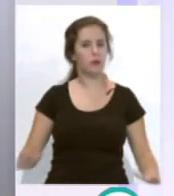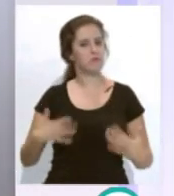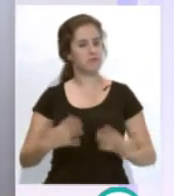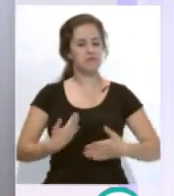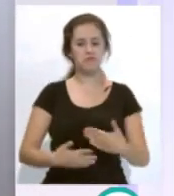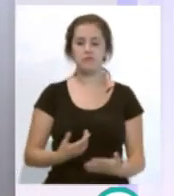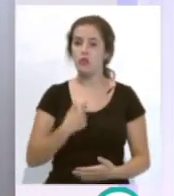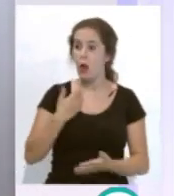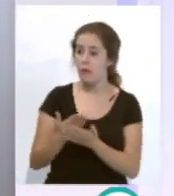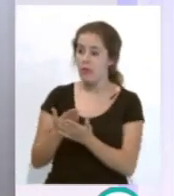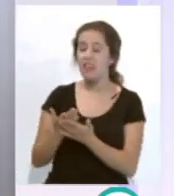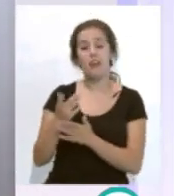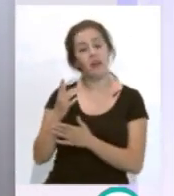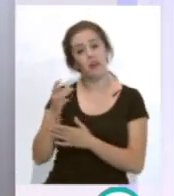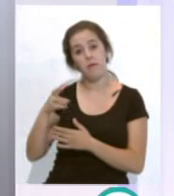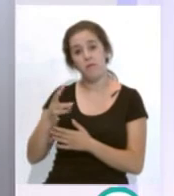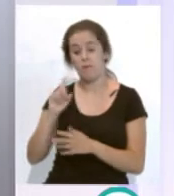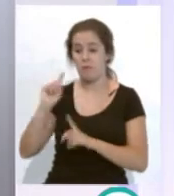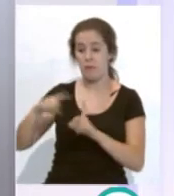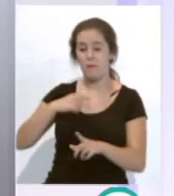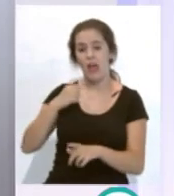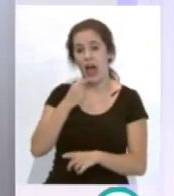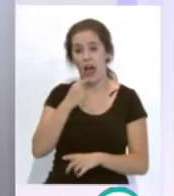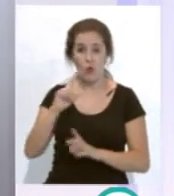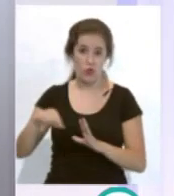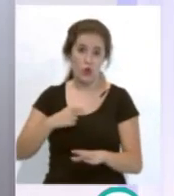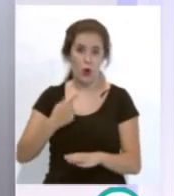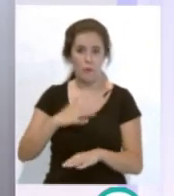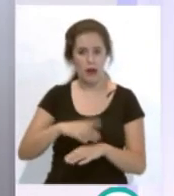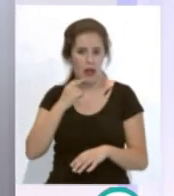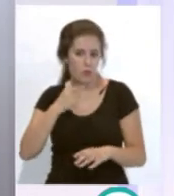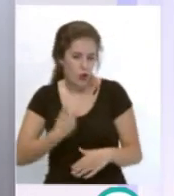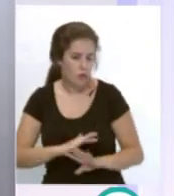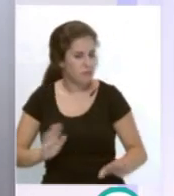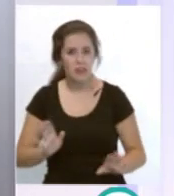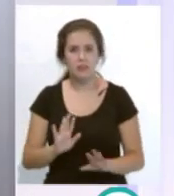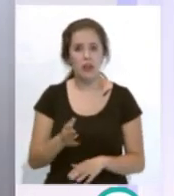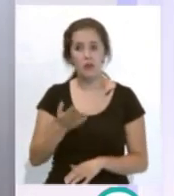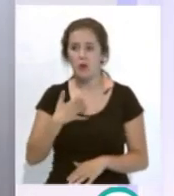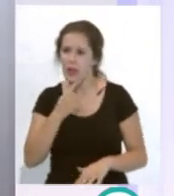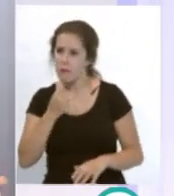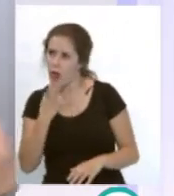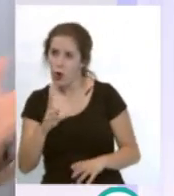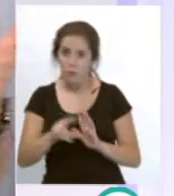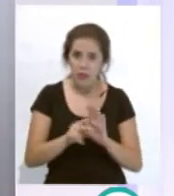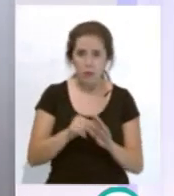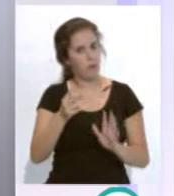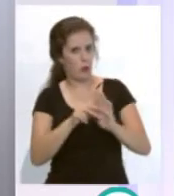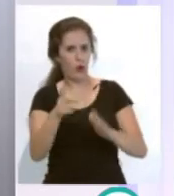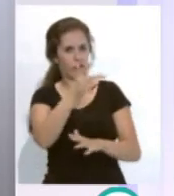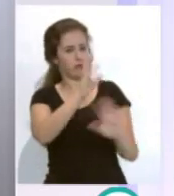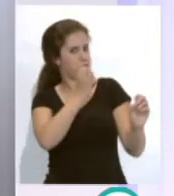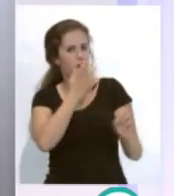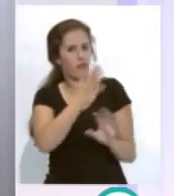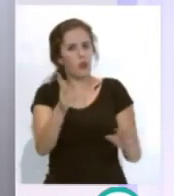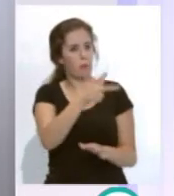Le pedí, Manu, mándame un audio y metemos el audio directamente y tal. Dice, ¿no quieres mejor un vídeo? Un vídeo, perfecto,